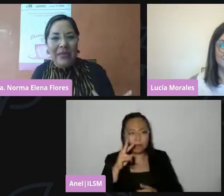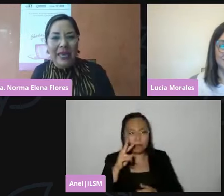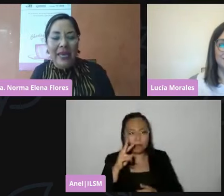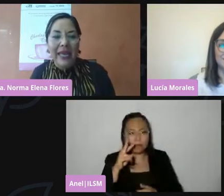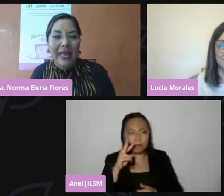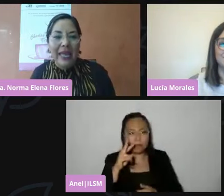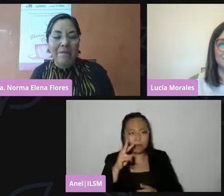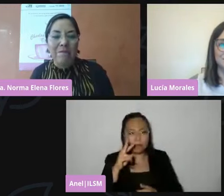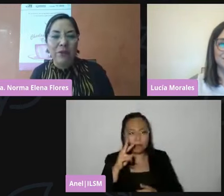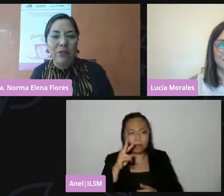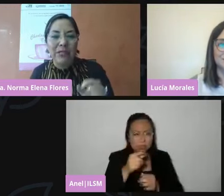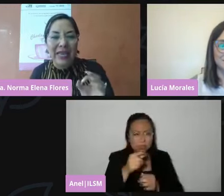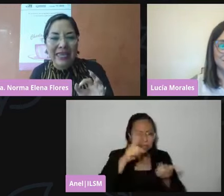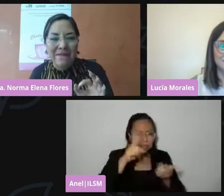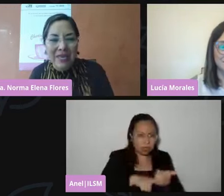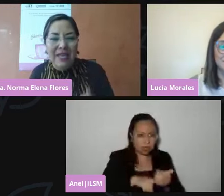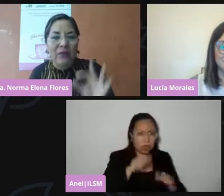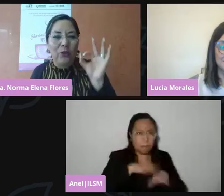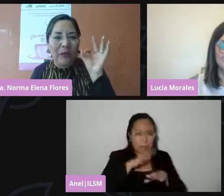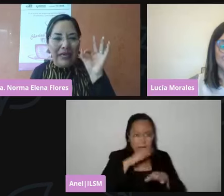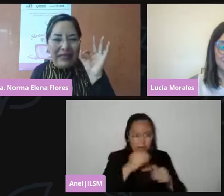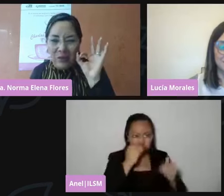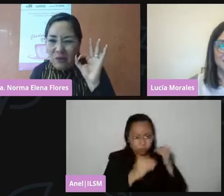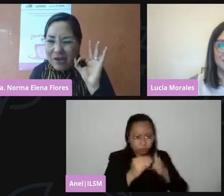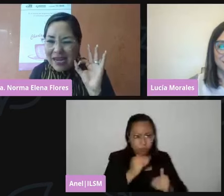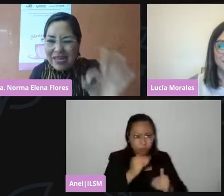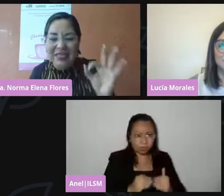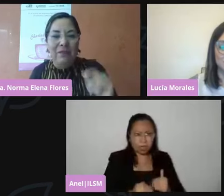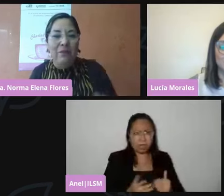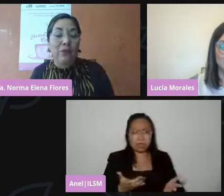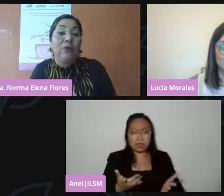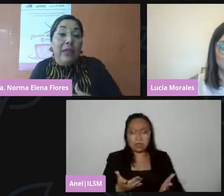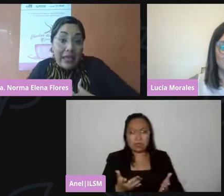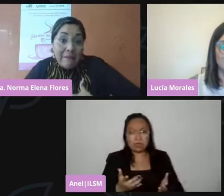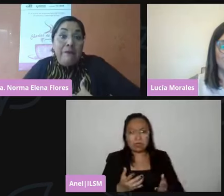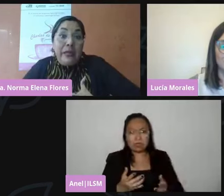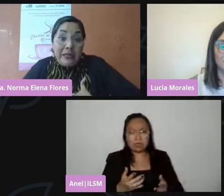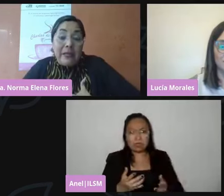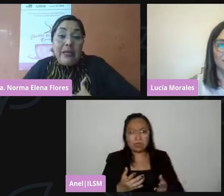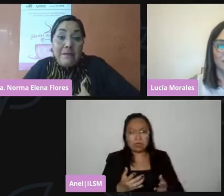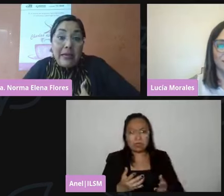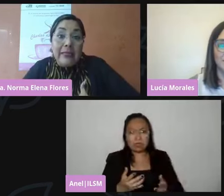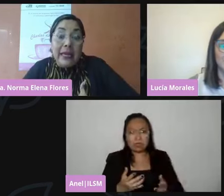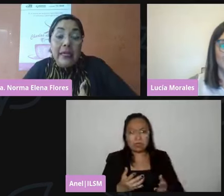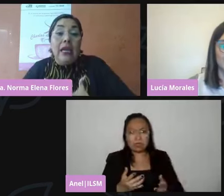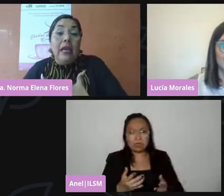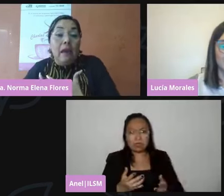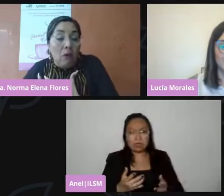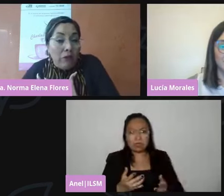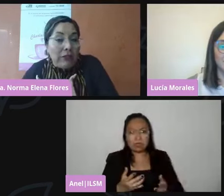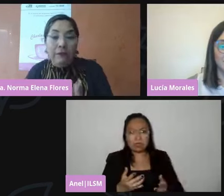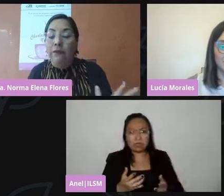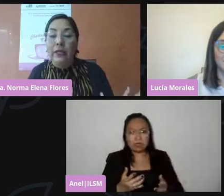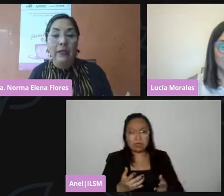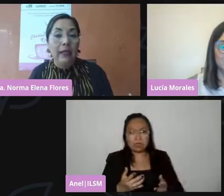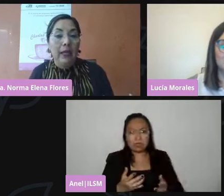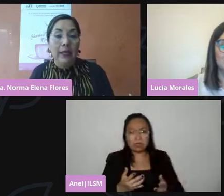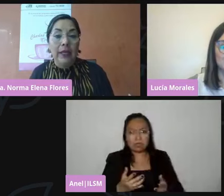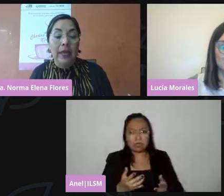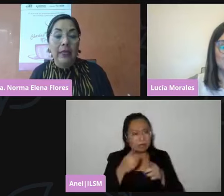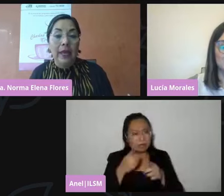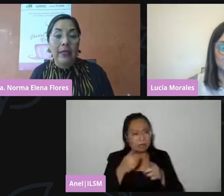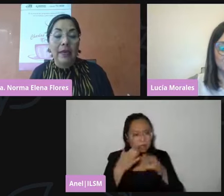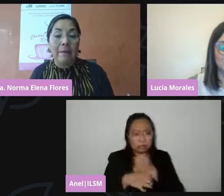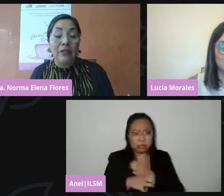subdivide en procedimientos particularísimos donde se ven inmersas un sinfín